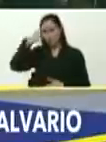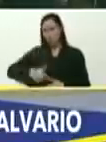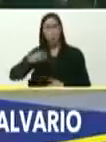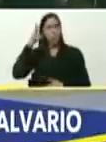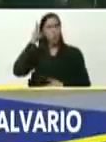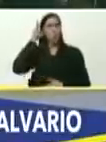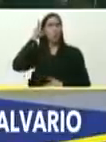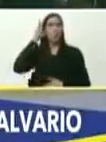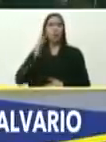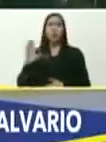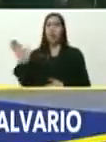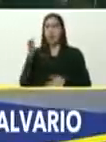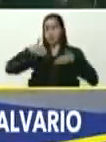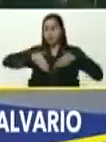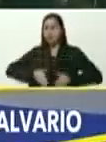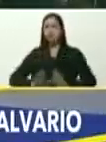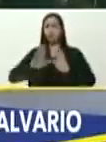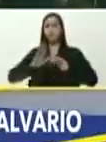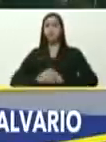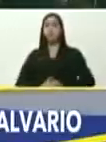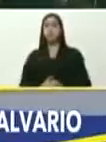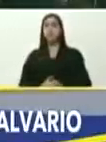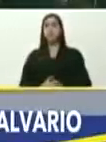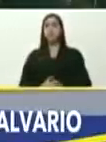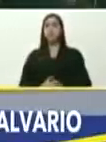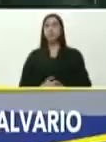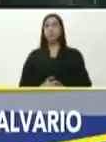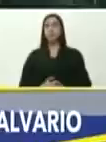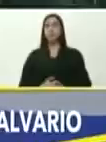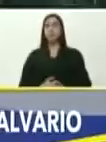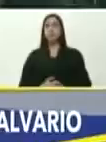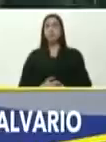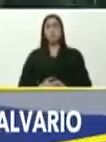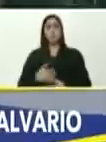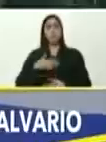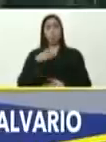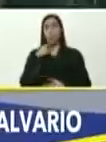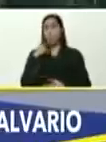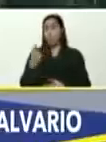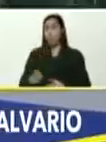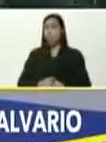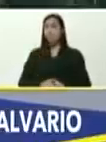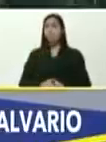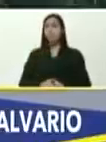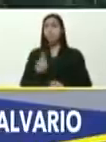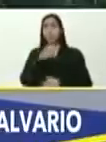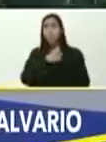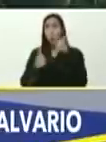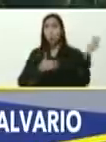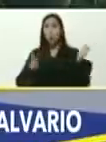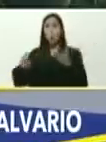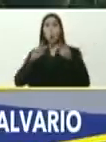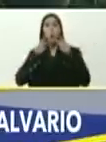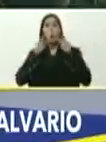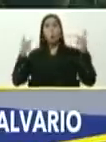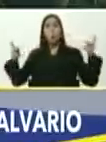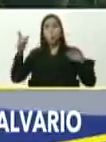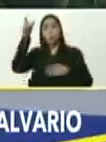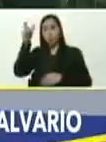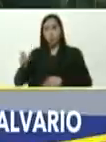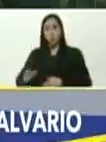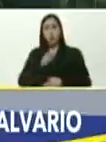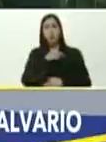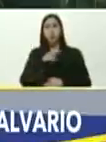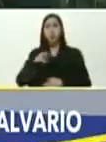caraqueña, mire, y como dice Maruja, yo le digo, mire, aquí tengo el vicepresidente, servicios públicos, general en jefe,